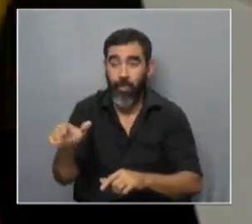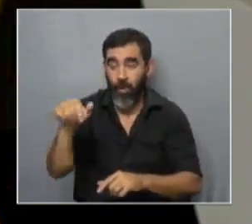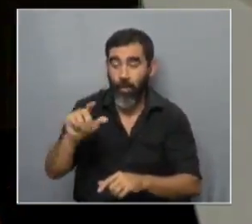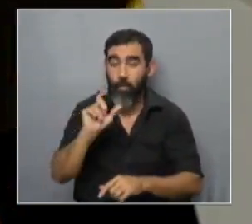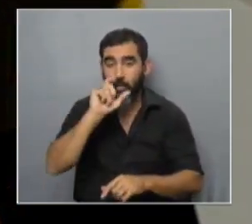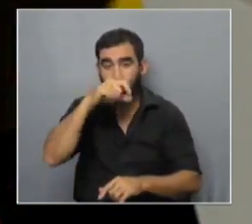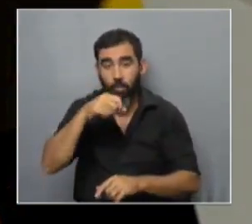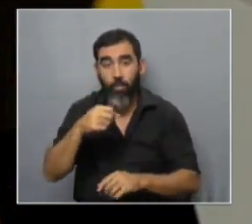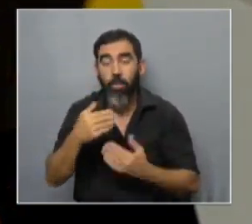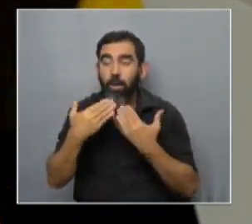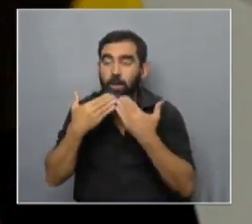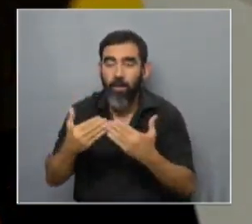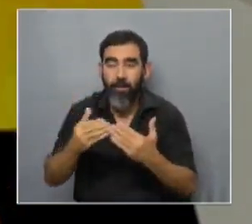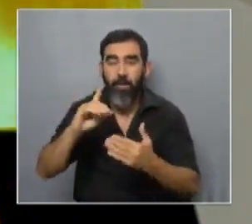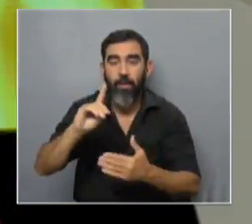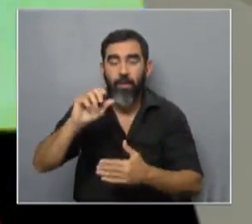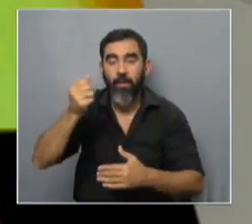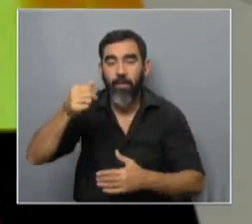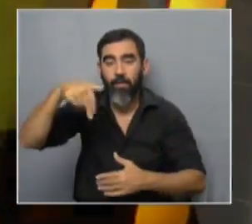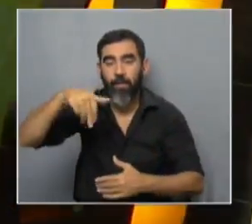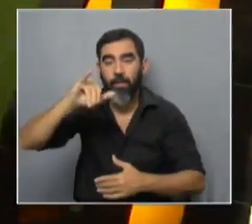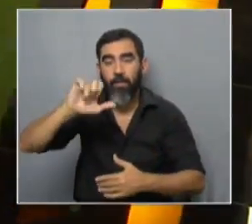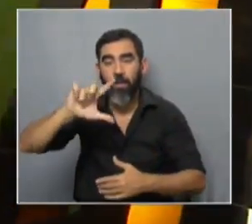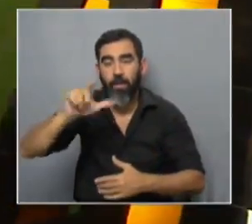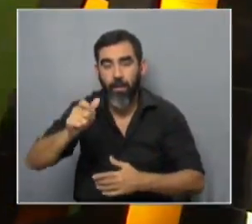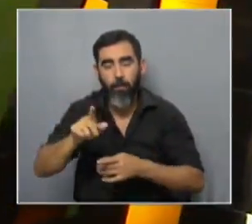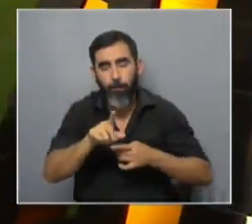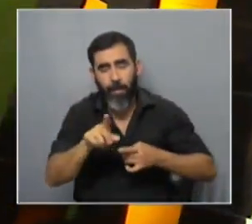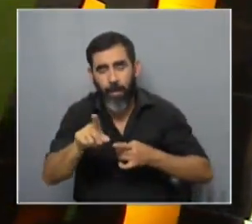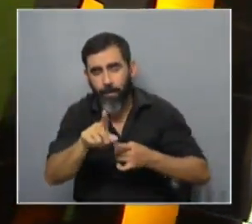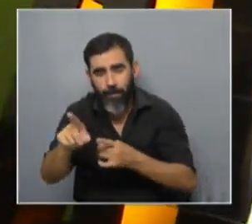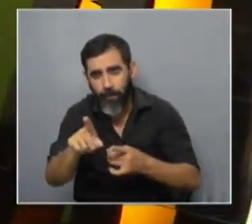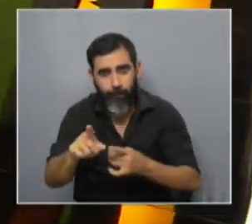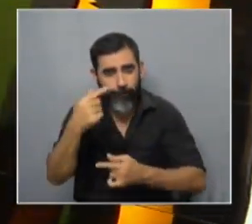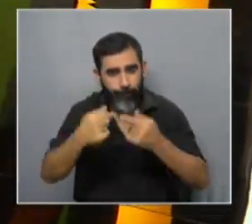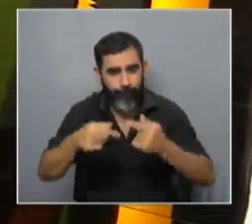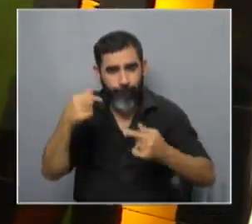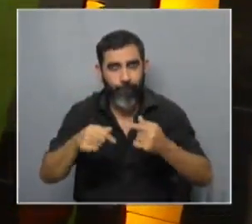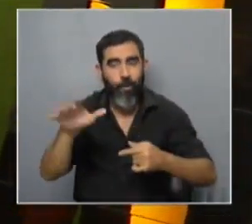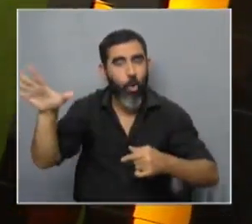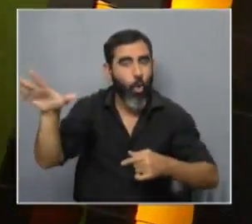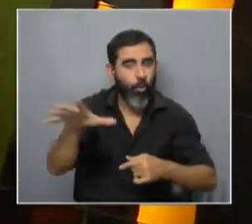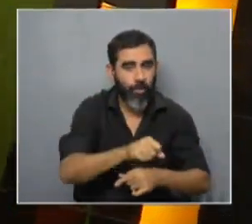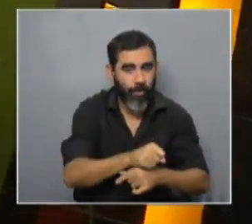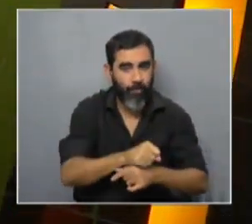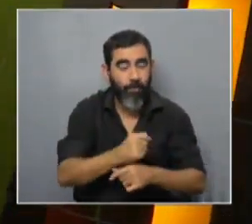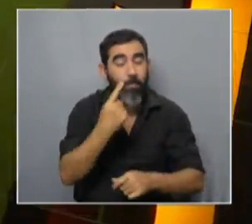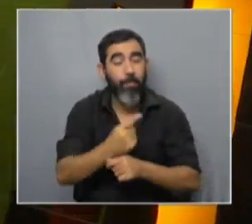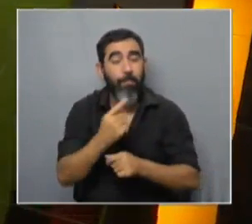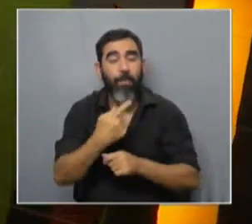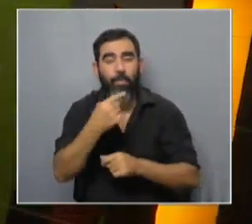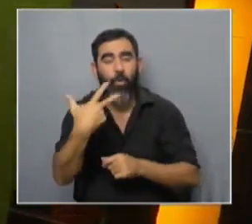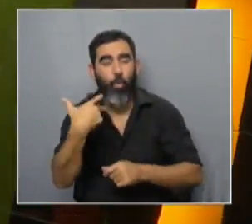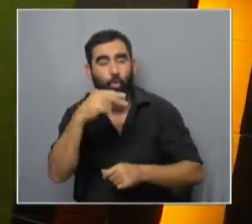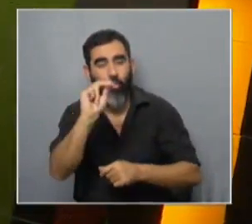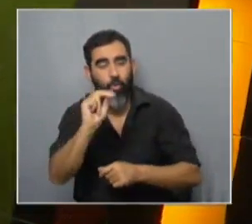Montevideo tiene mucho que ver Daniela Gilson que lo persiguió por medio planeta lo trajo al principio había dicho que no